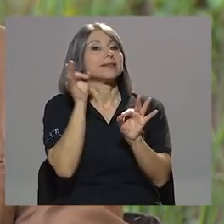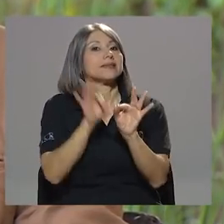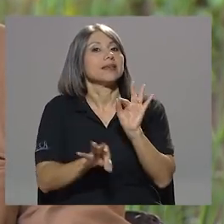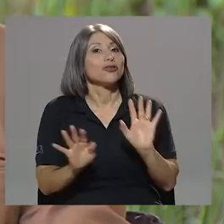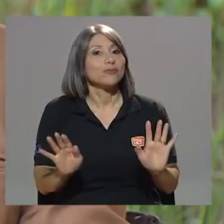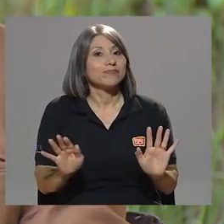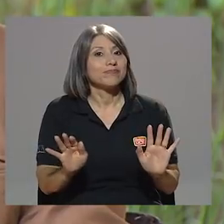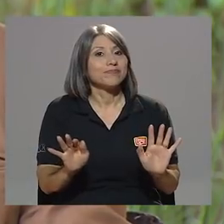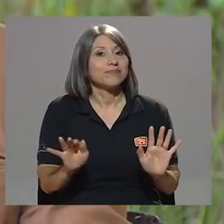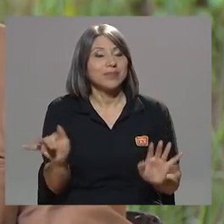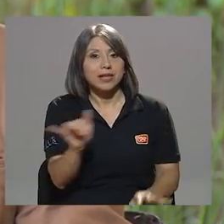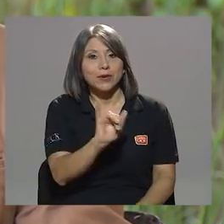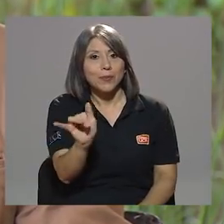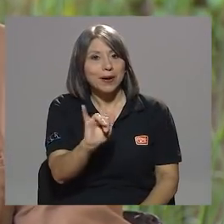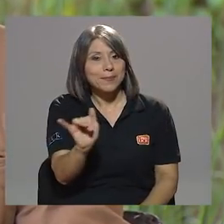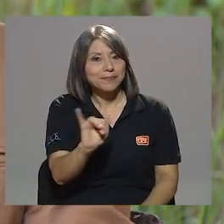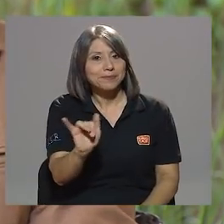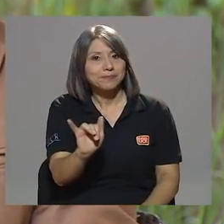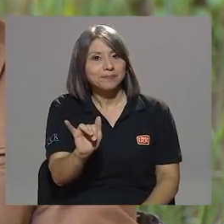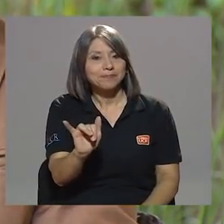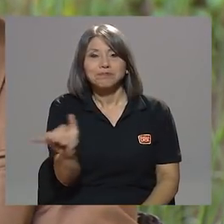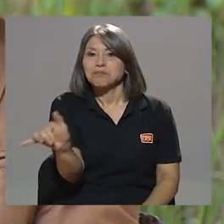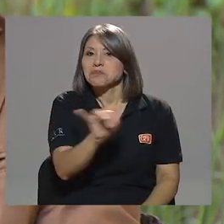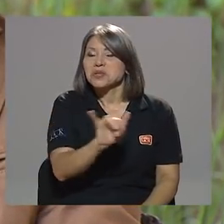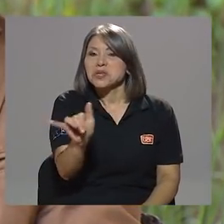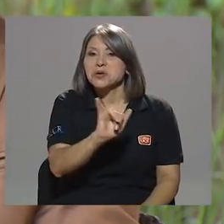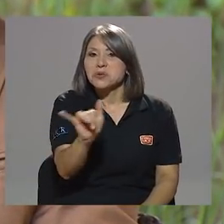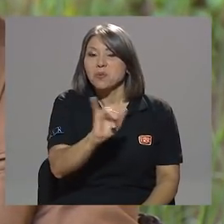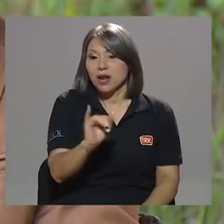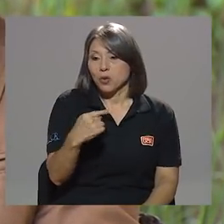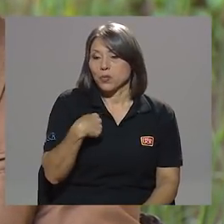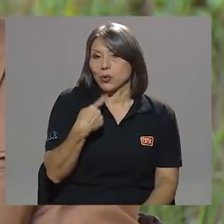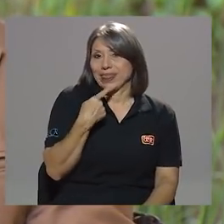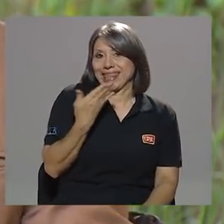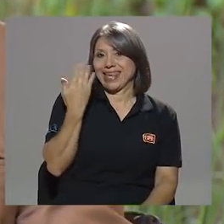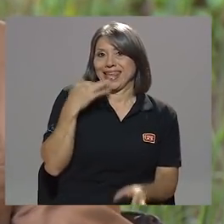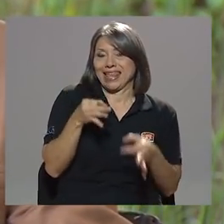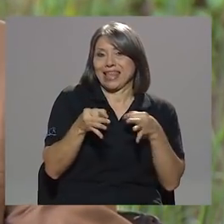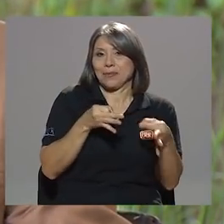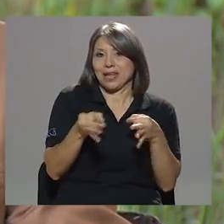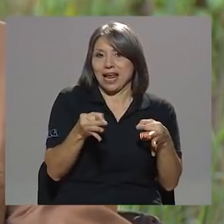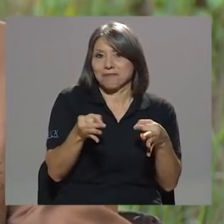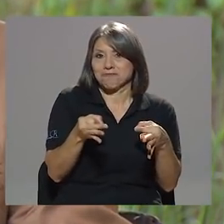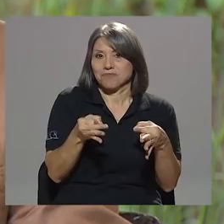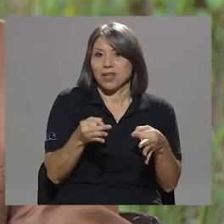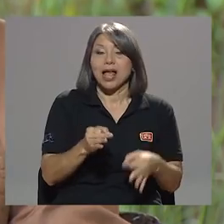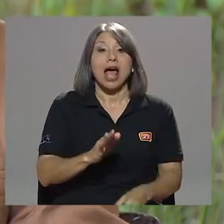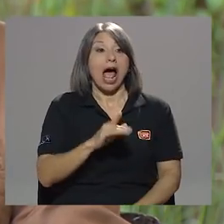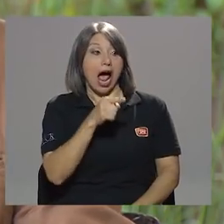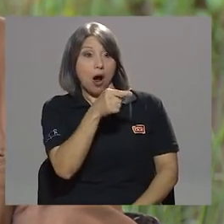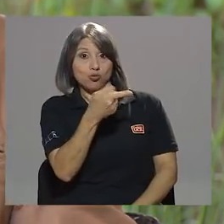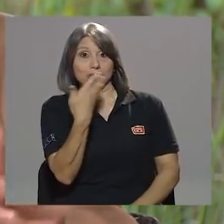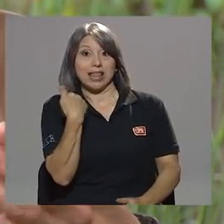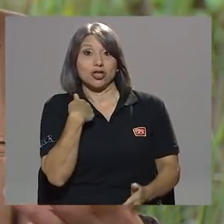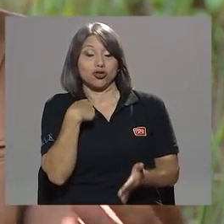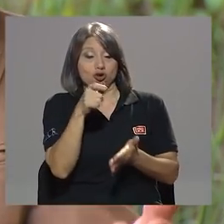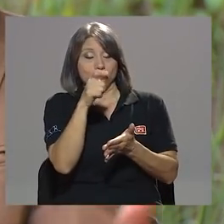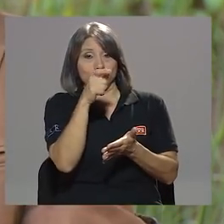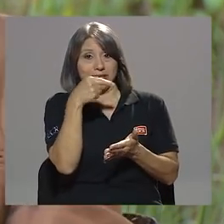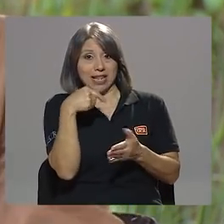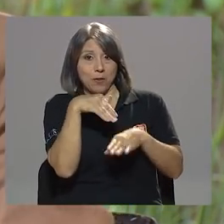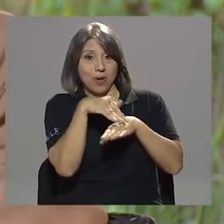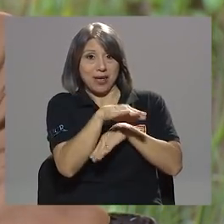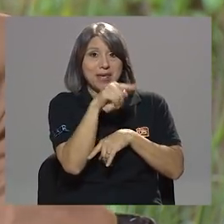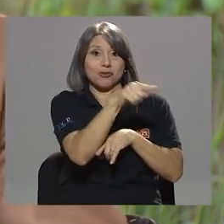igualmente, igual que como lo acabo de explicar, le voy a enviar a su persona para que lo ponga